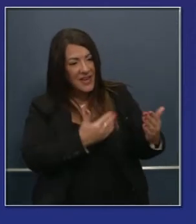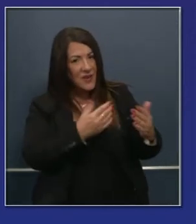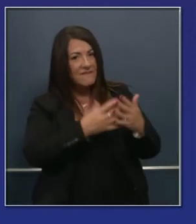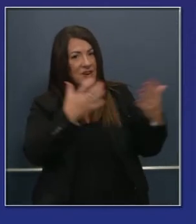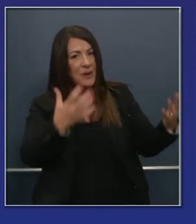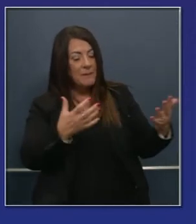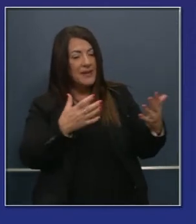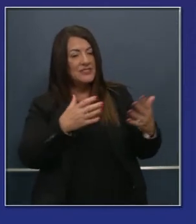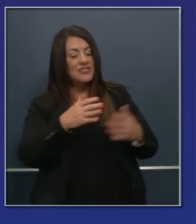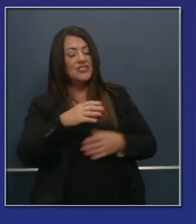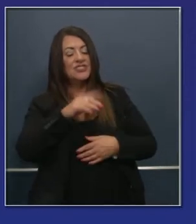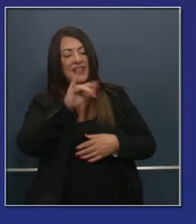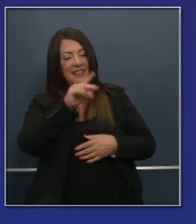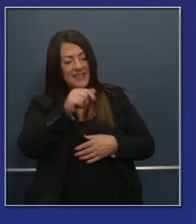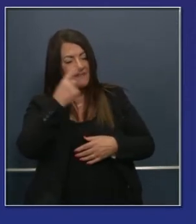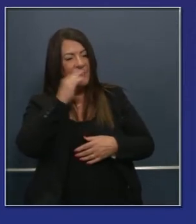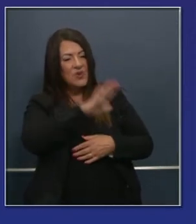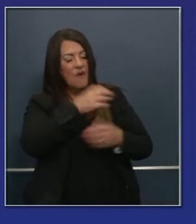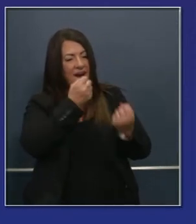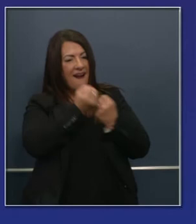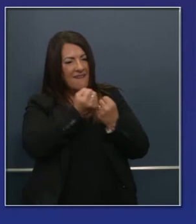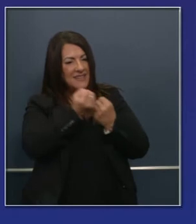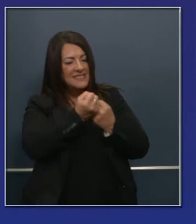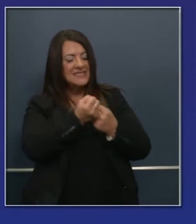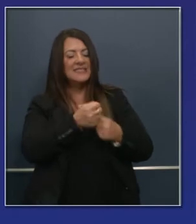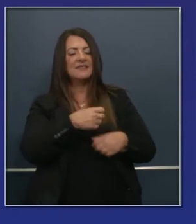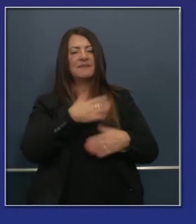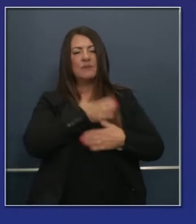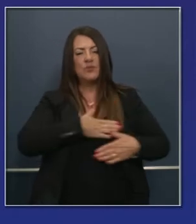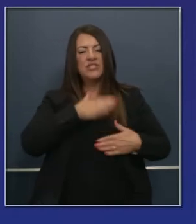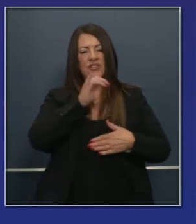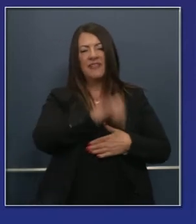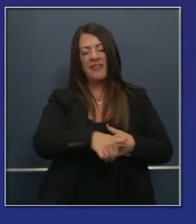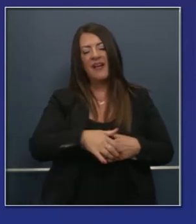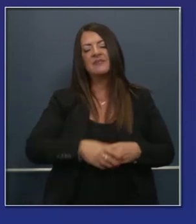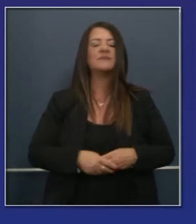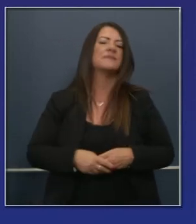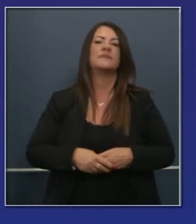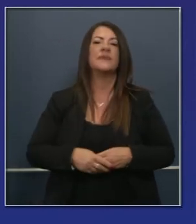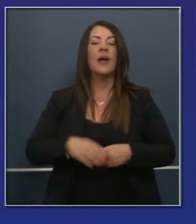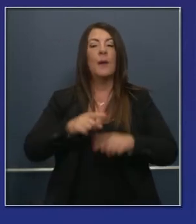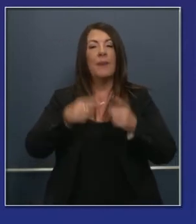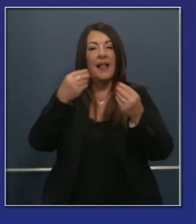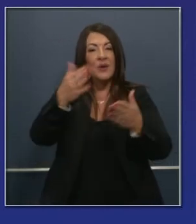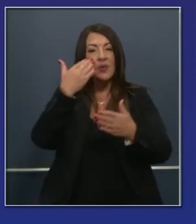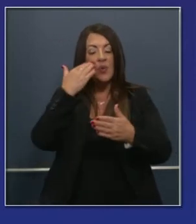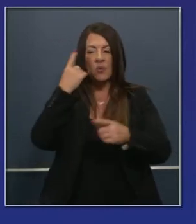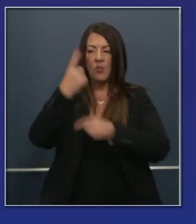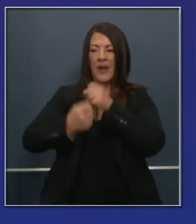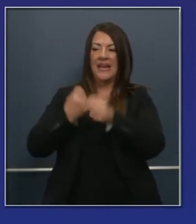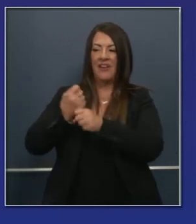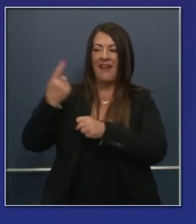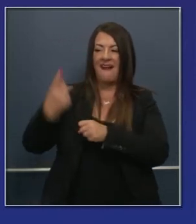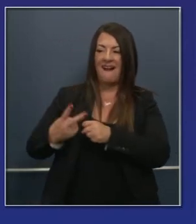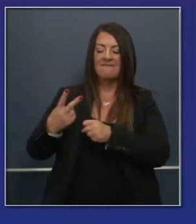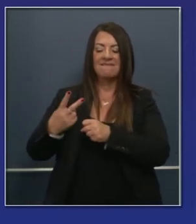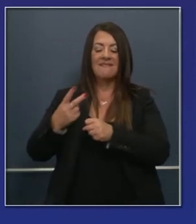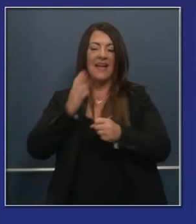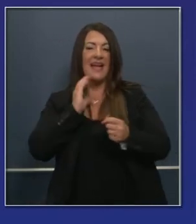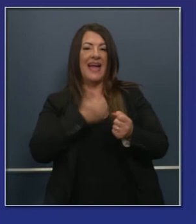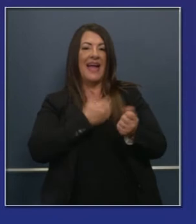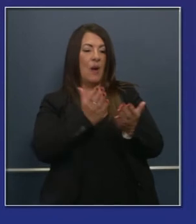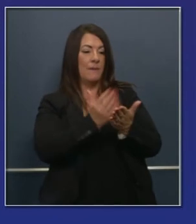trabajo en ese espacio y la defensa importantísima. No quiero salir del tópico, pero durante el último año y medio, los